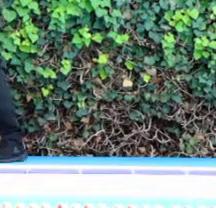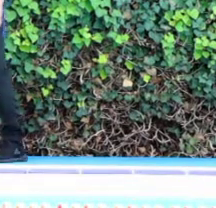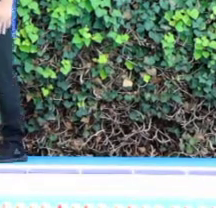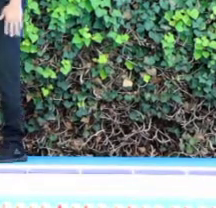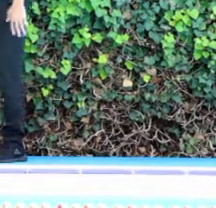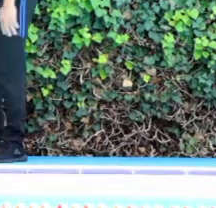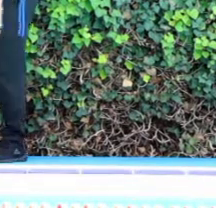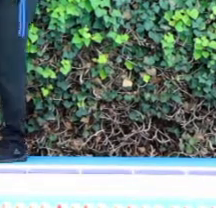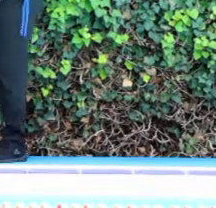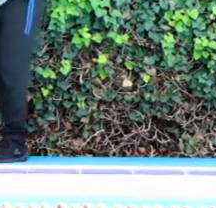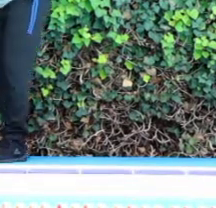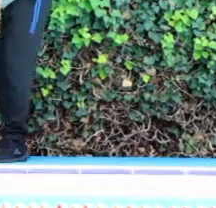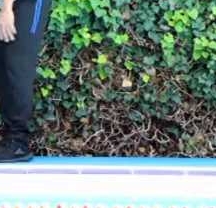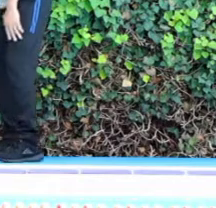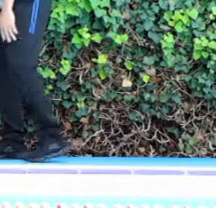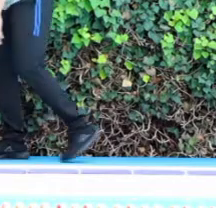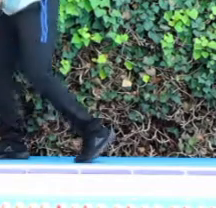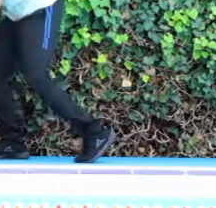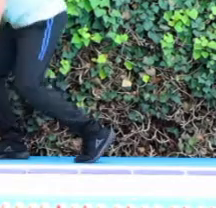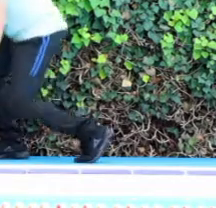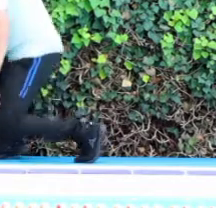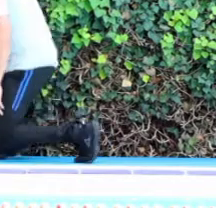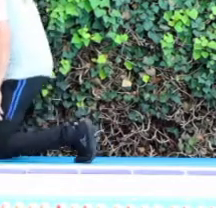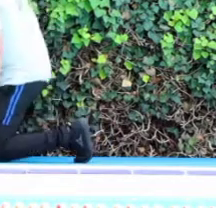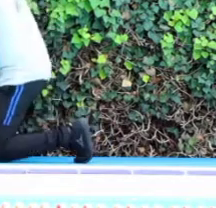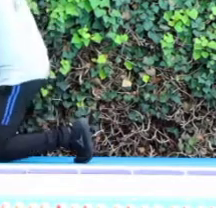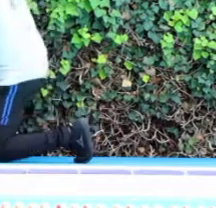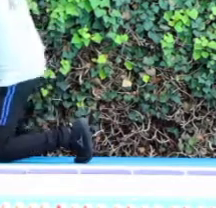Vamos a hacer la demostración. Nos ponemos en seis puntos.